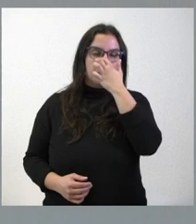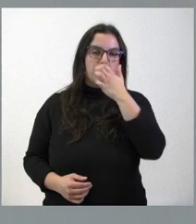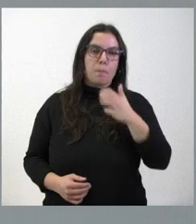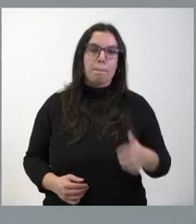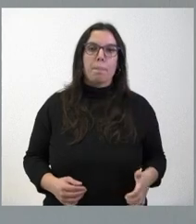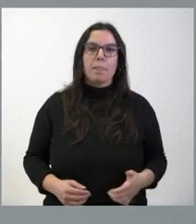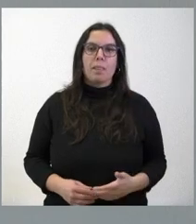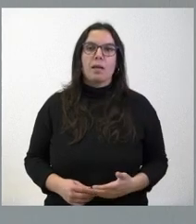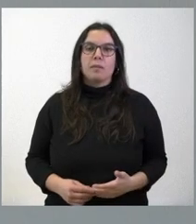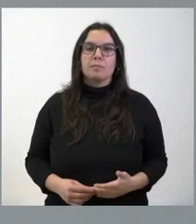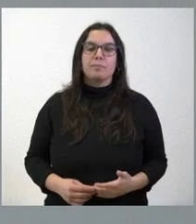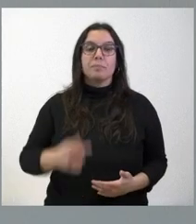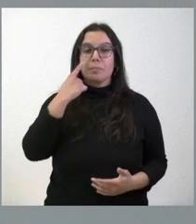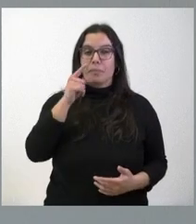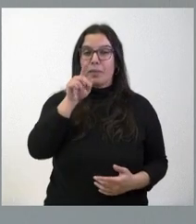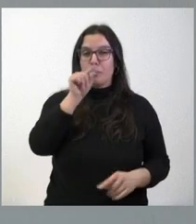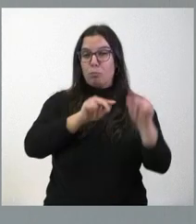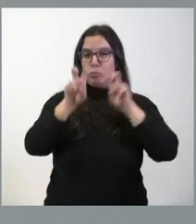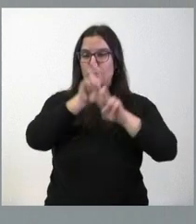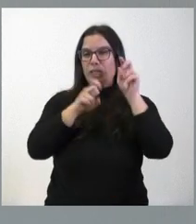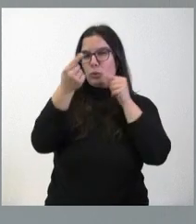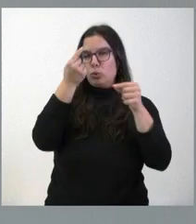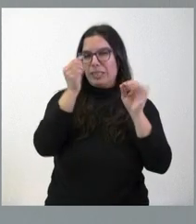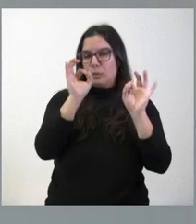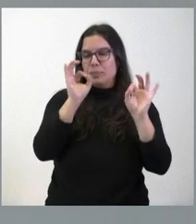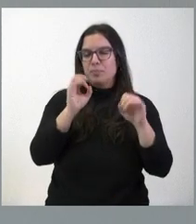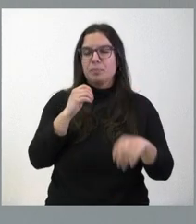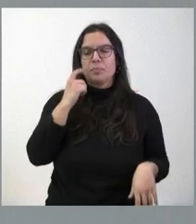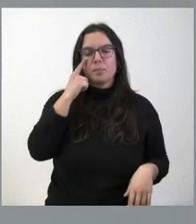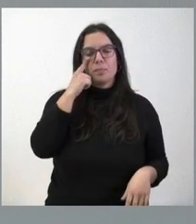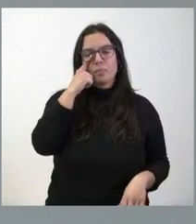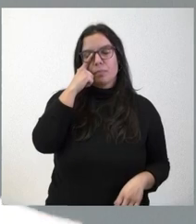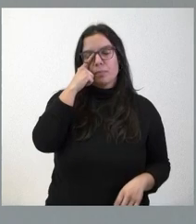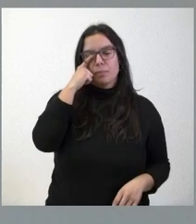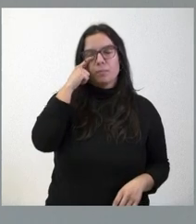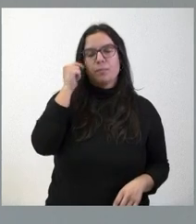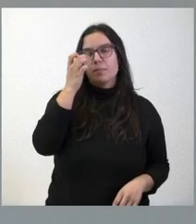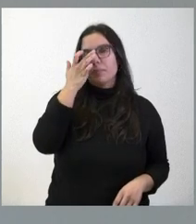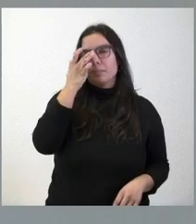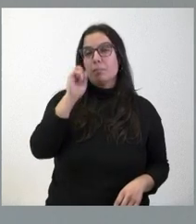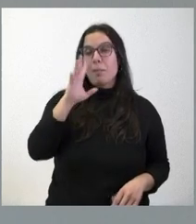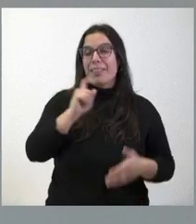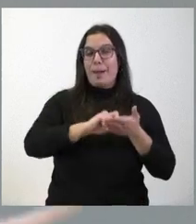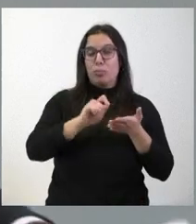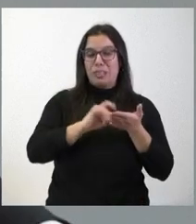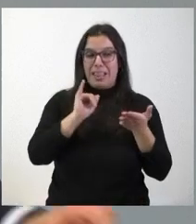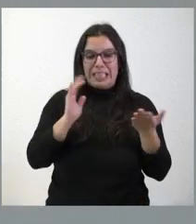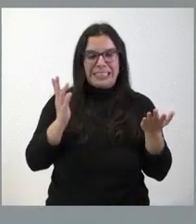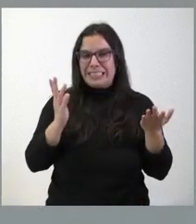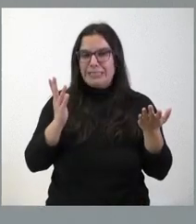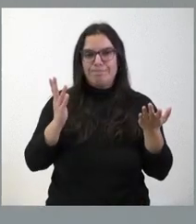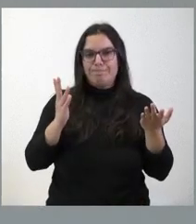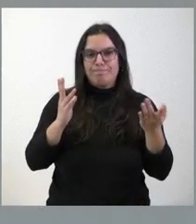Estaba buscando un dato que creo que tenía apuntado, pero no lo tengo.